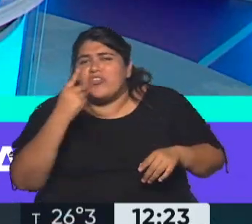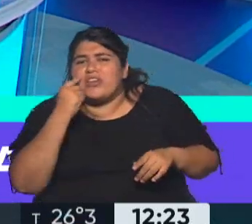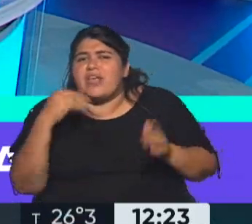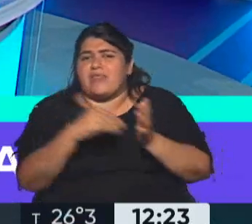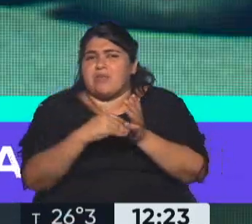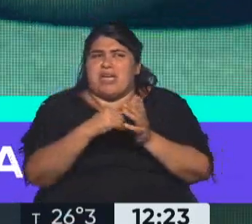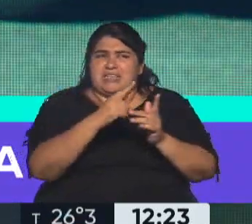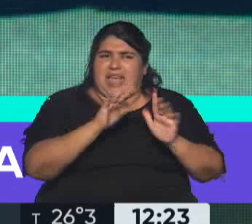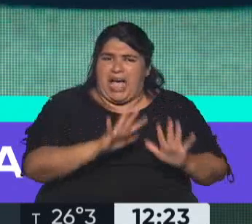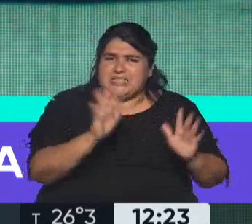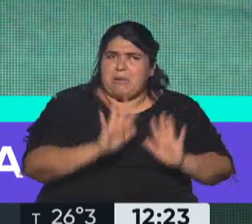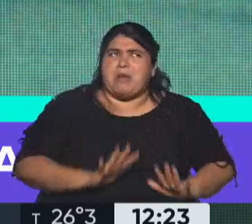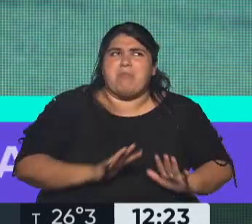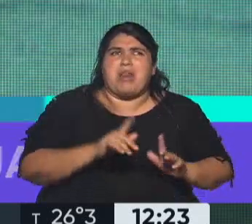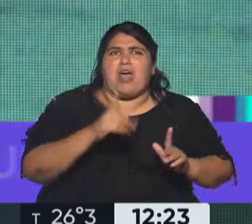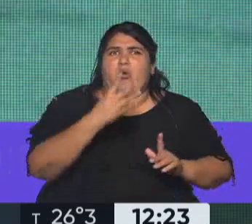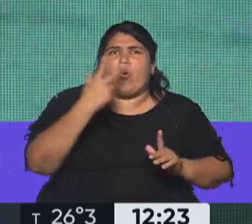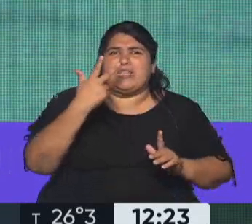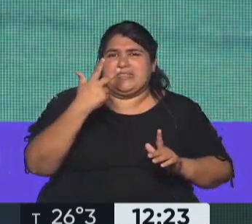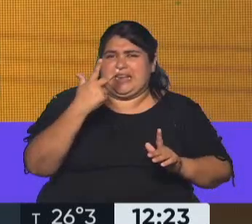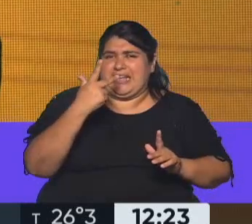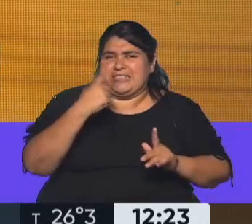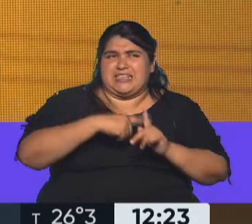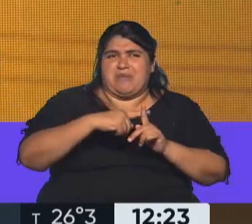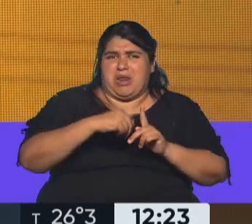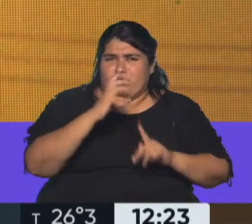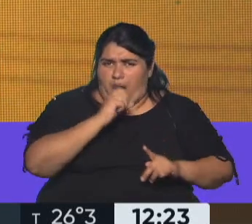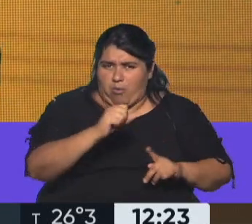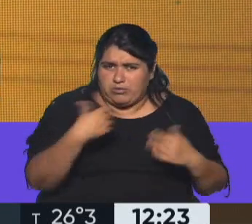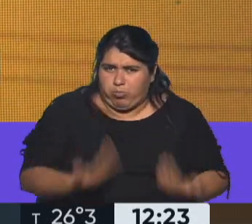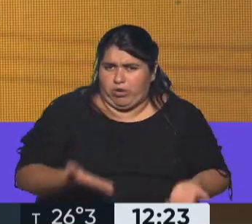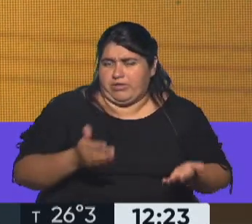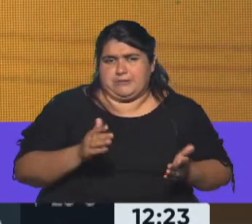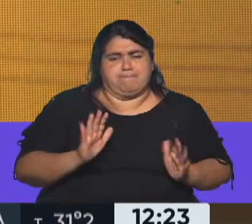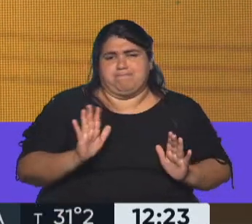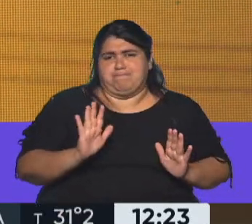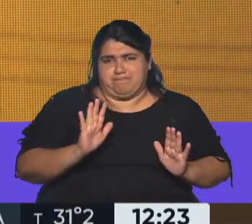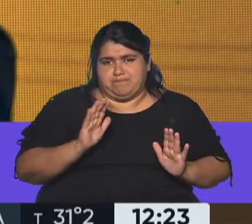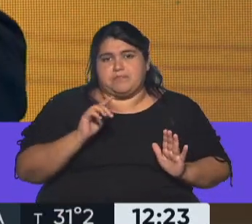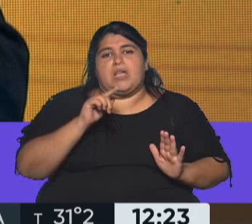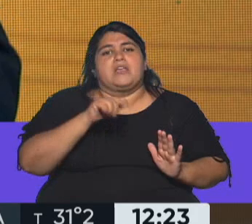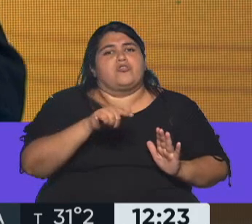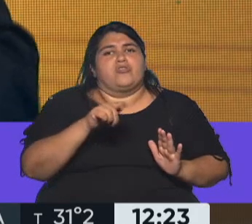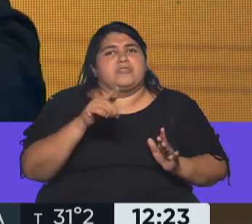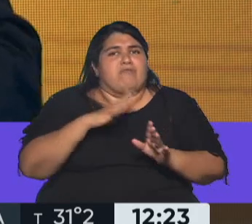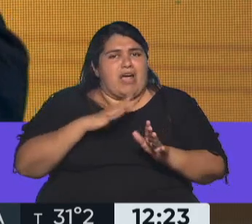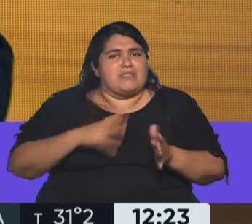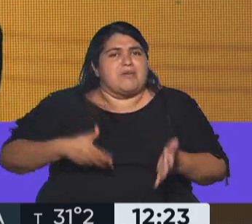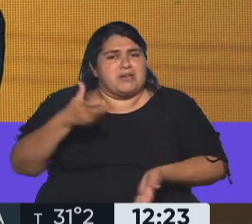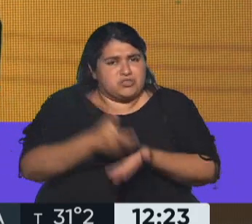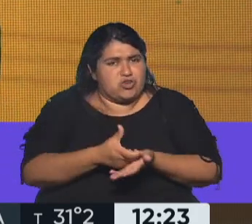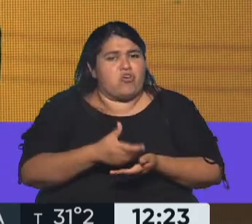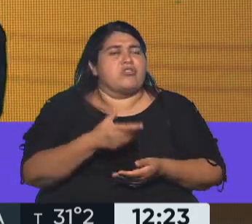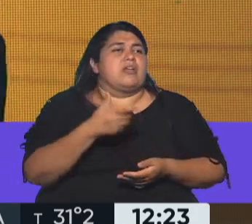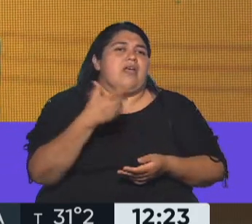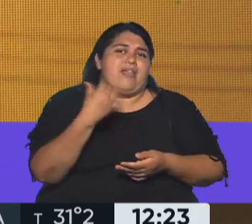de 43 grados en los centros urbanos. Esto sería una inversión poco menos que inútil. Uno diría que hay prioridades en otras cosas en